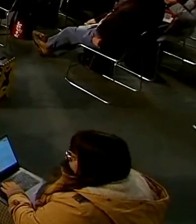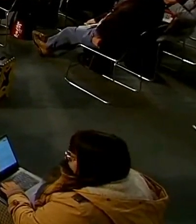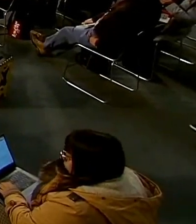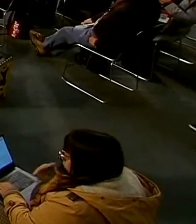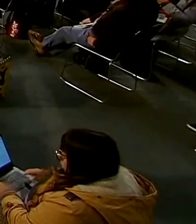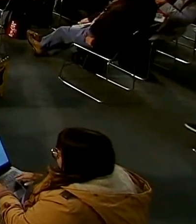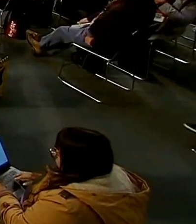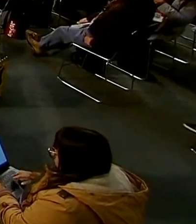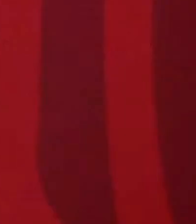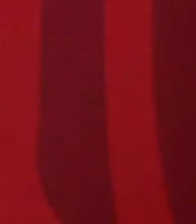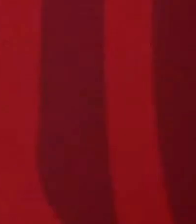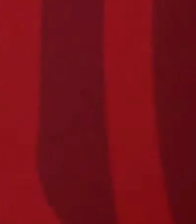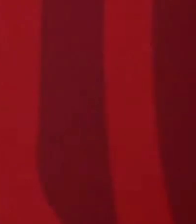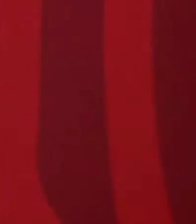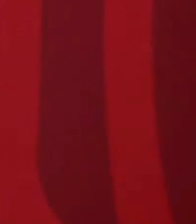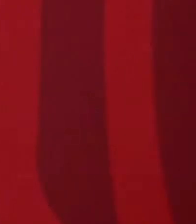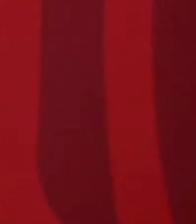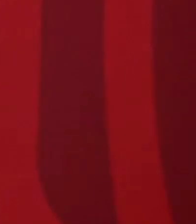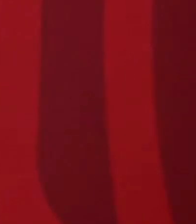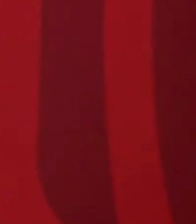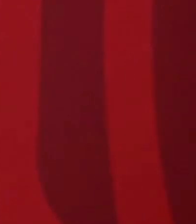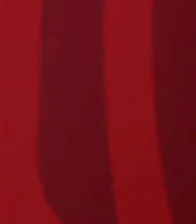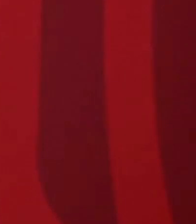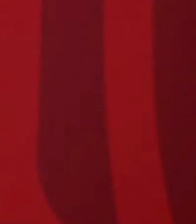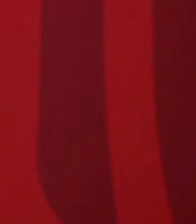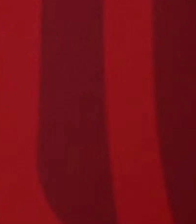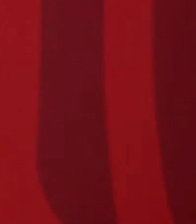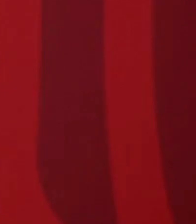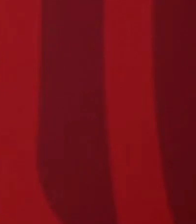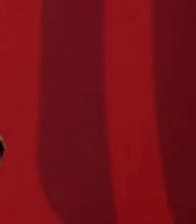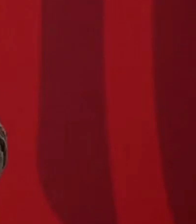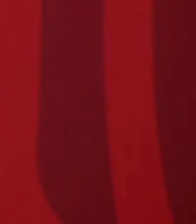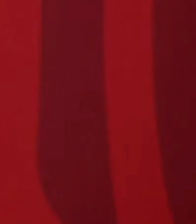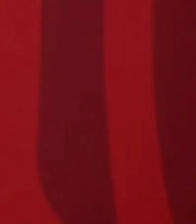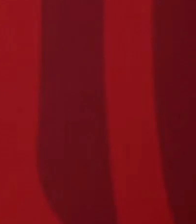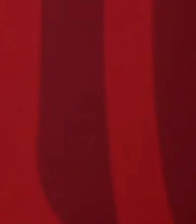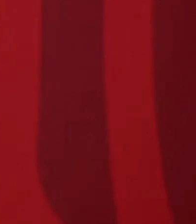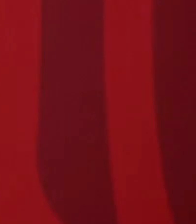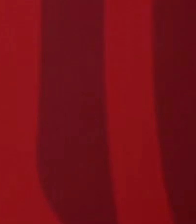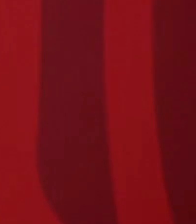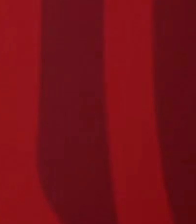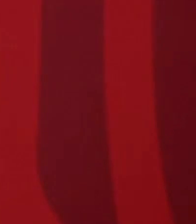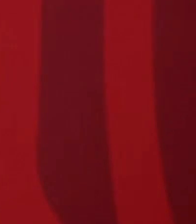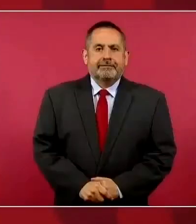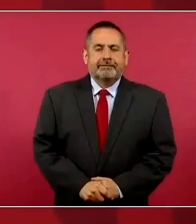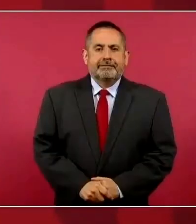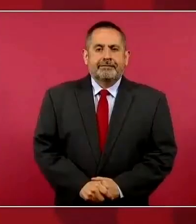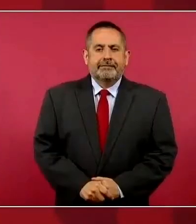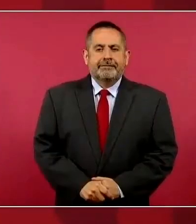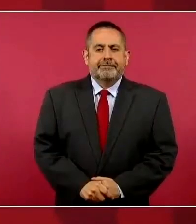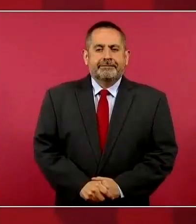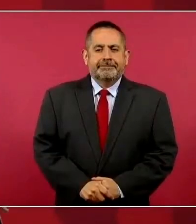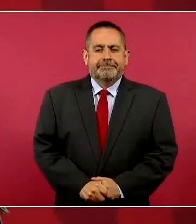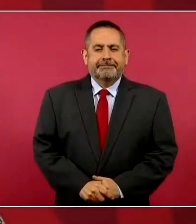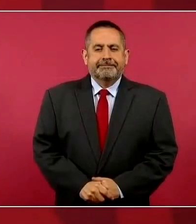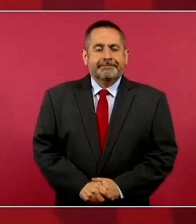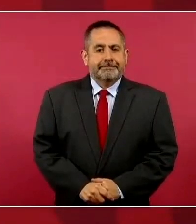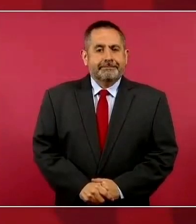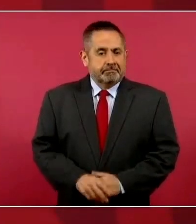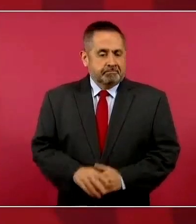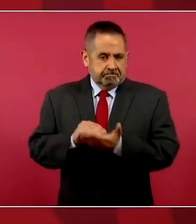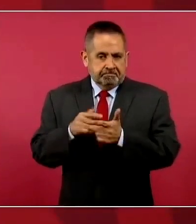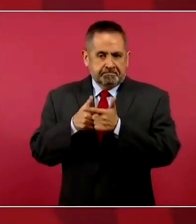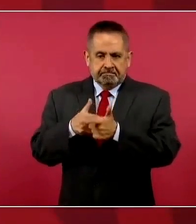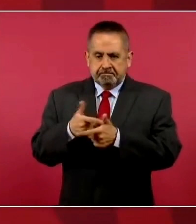y vamos a seguir ahorrando